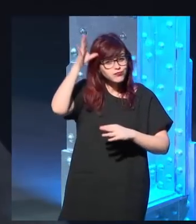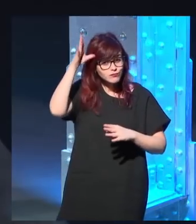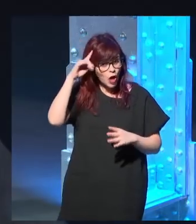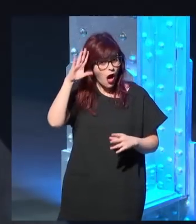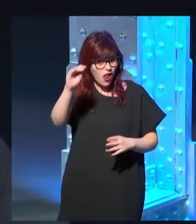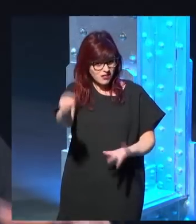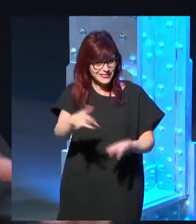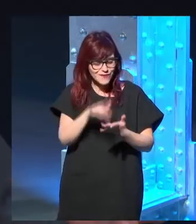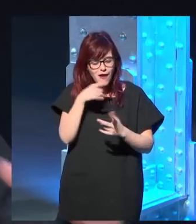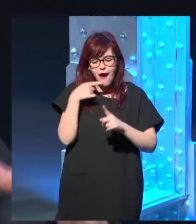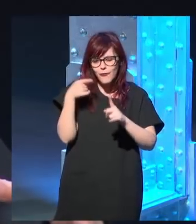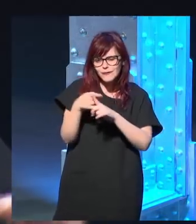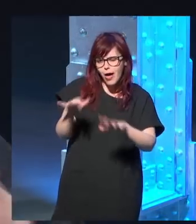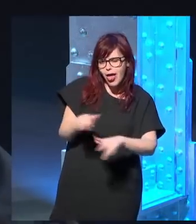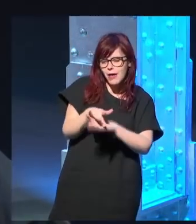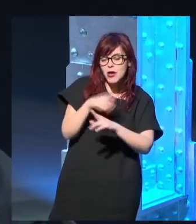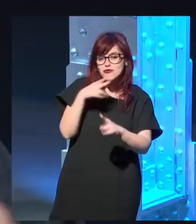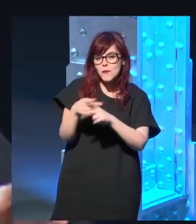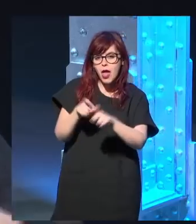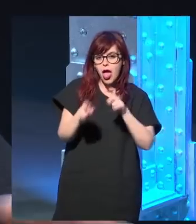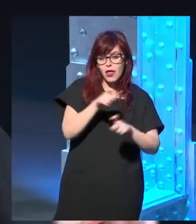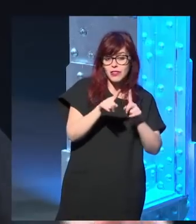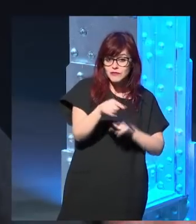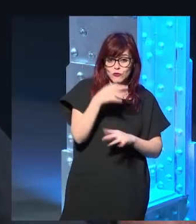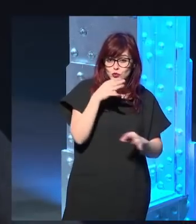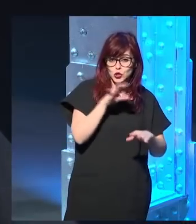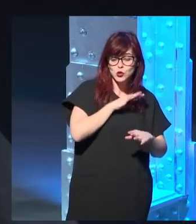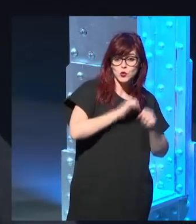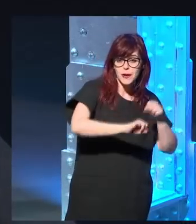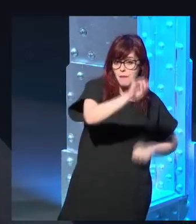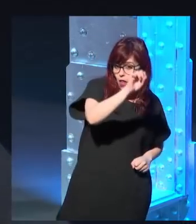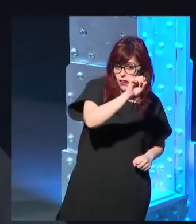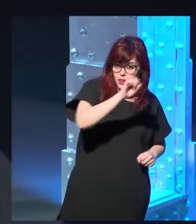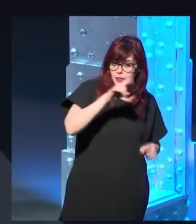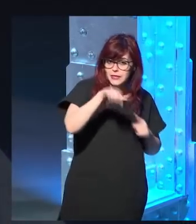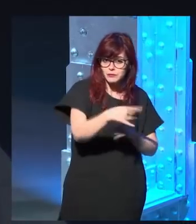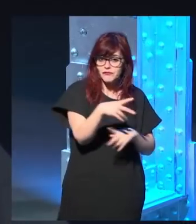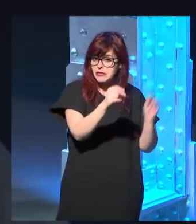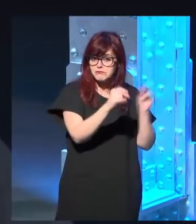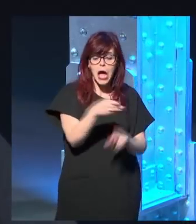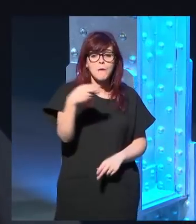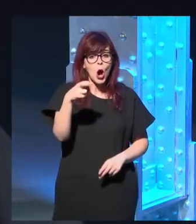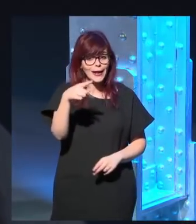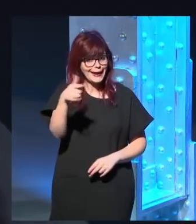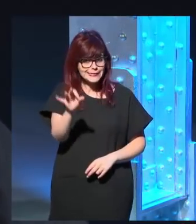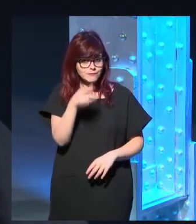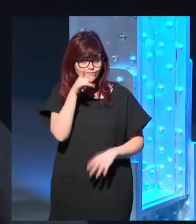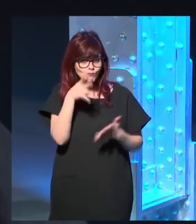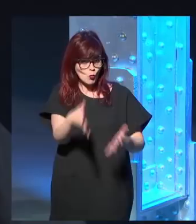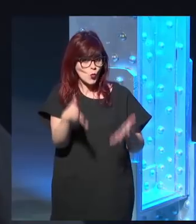que de eso yo pasé a Borges directamente sin solución de continuidad ¿no?